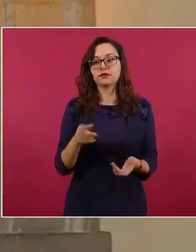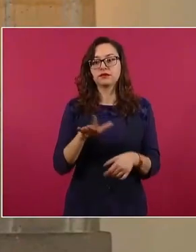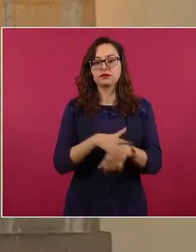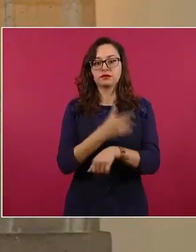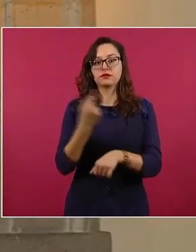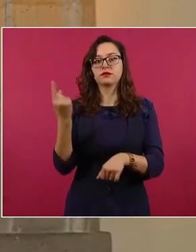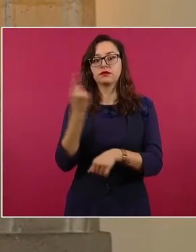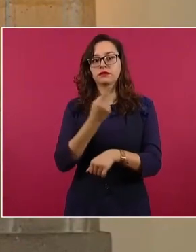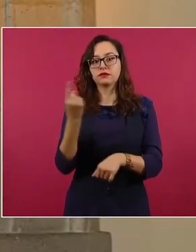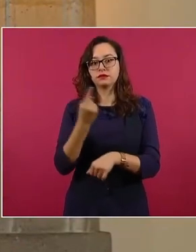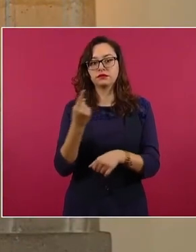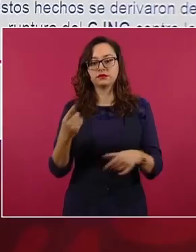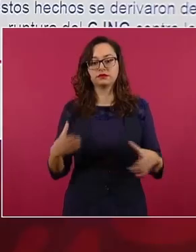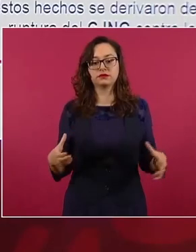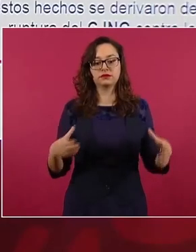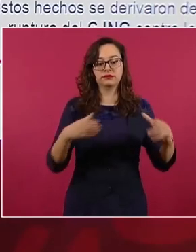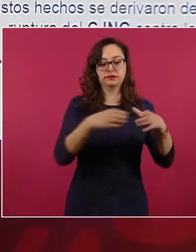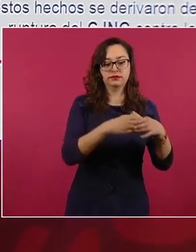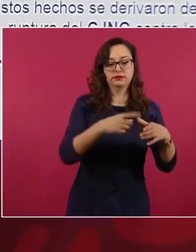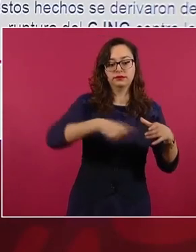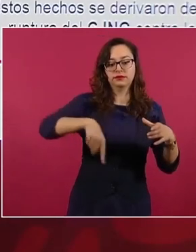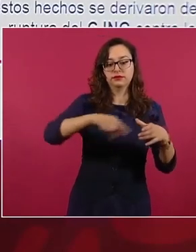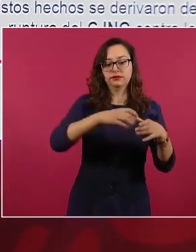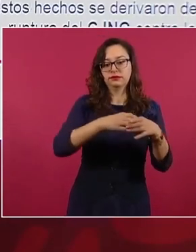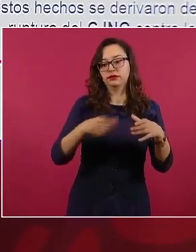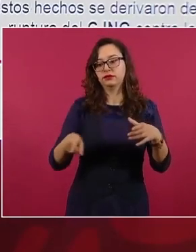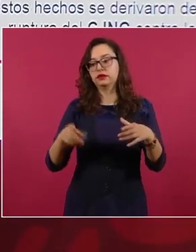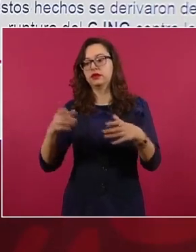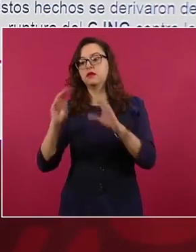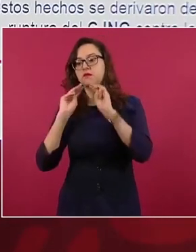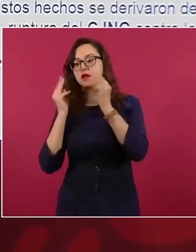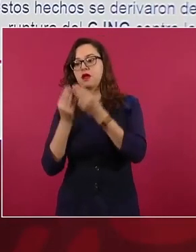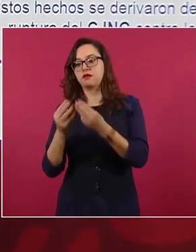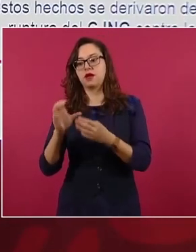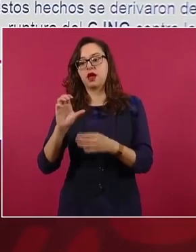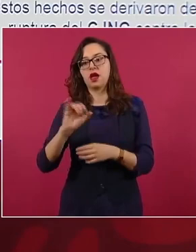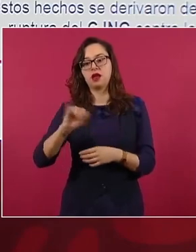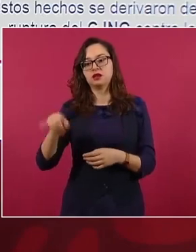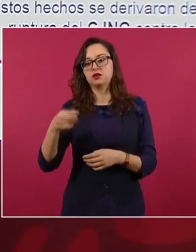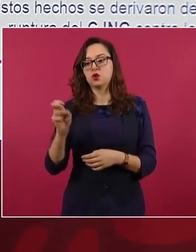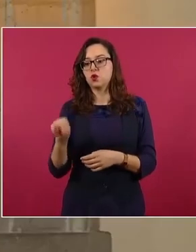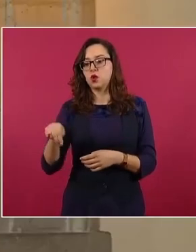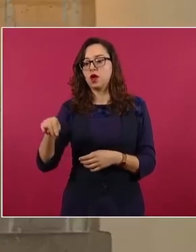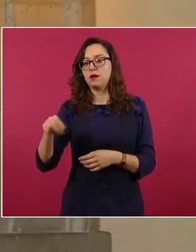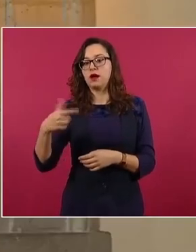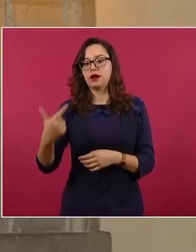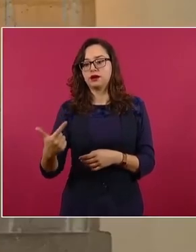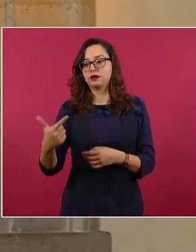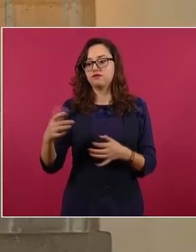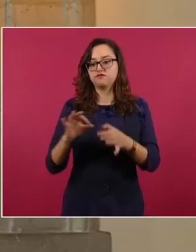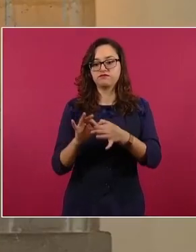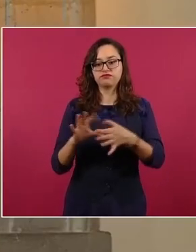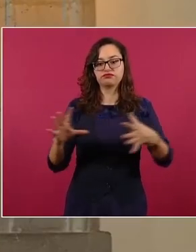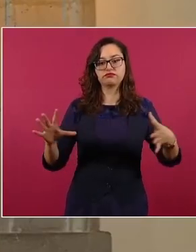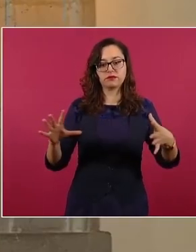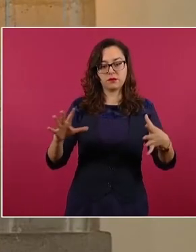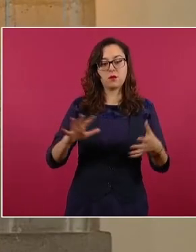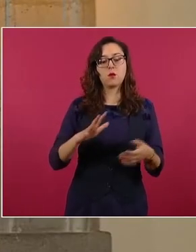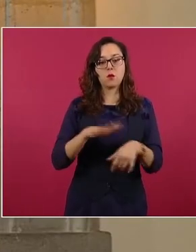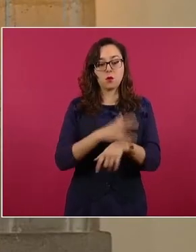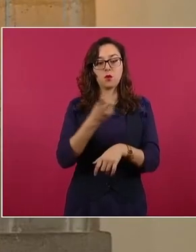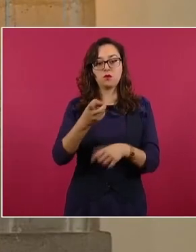Jalisco y la facción de los Mezcales. Aquí aprovechamos para comentar la importancia que tiene la prisión